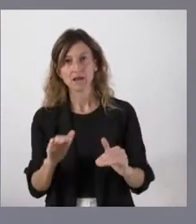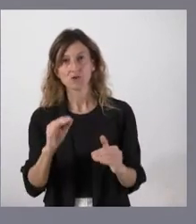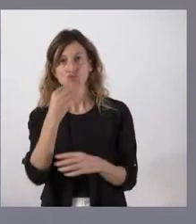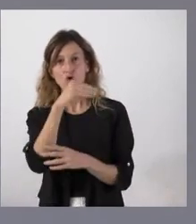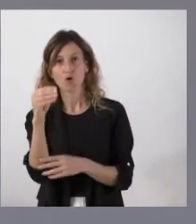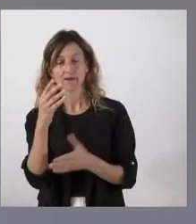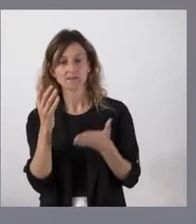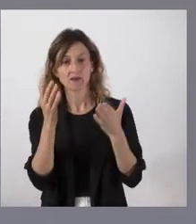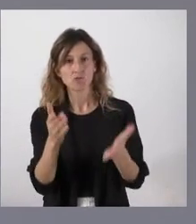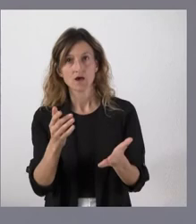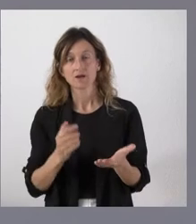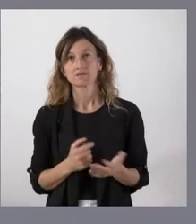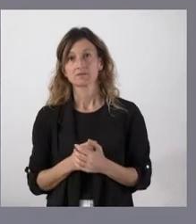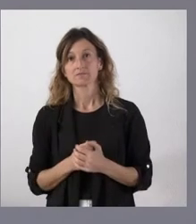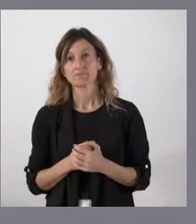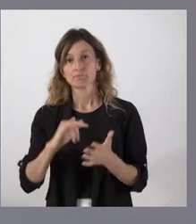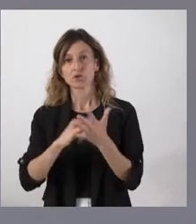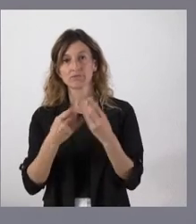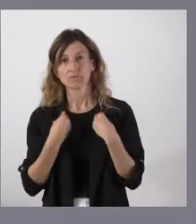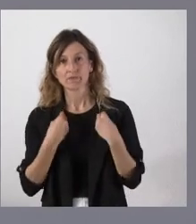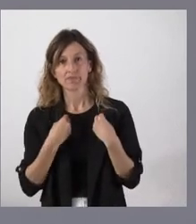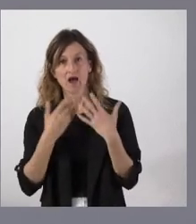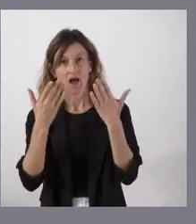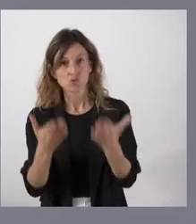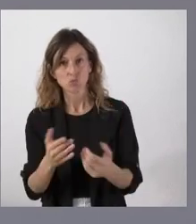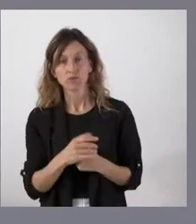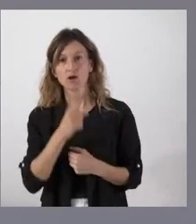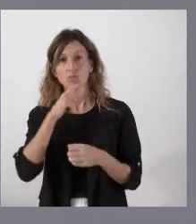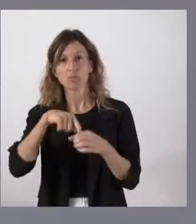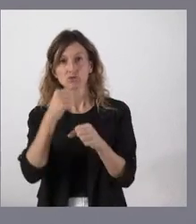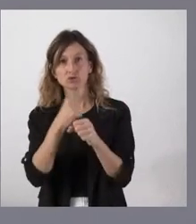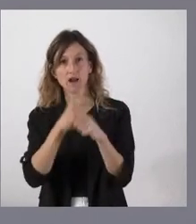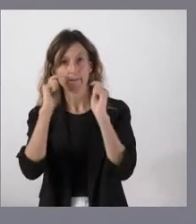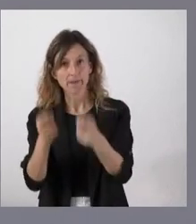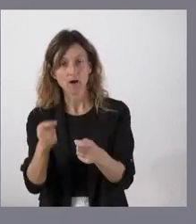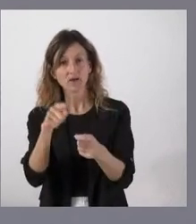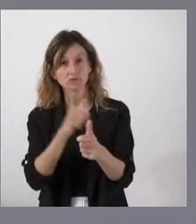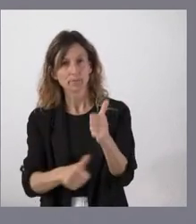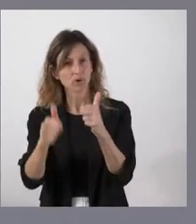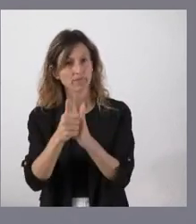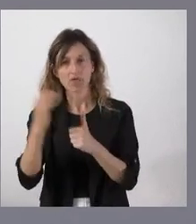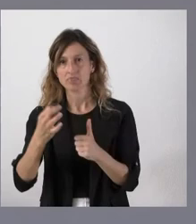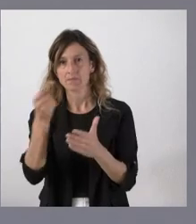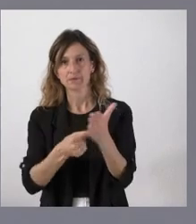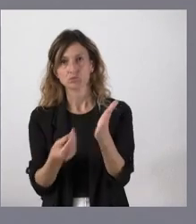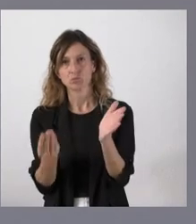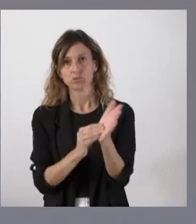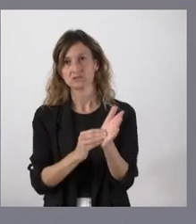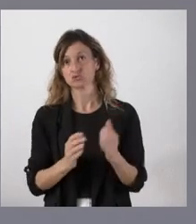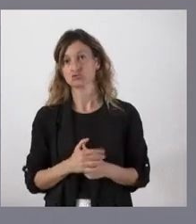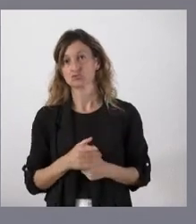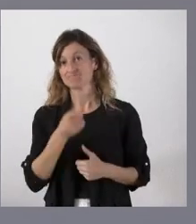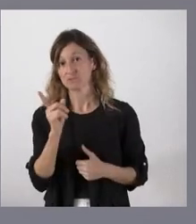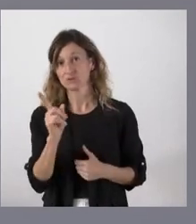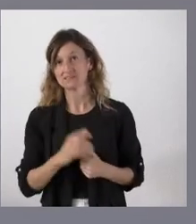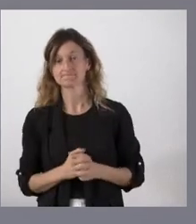a desarrollar ese proyecto de vida vital a través de un puesto de trabajo tenían que ser las prioridades fundamentales del presupuesto y creo que realmente no lo son.